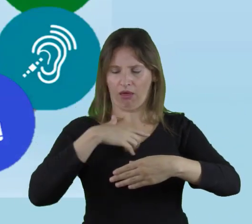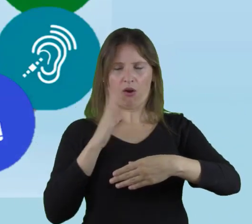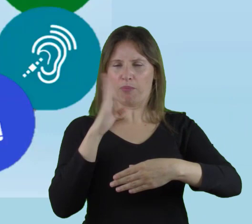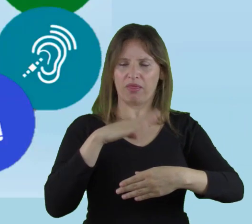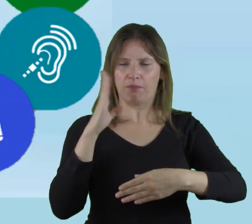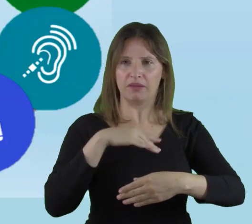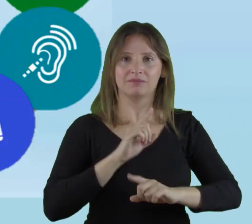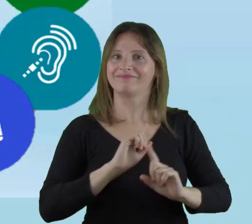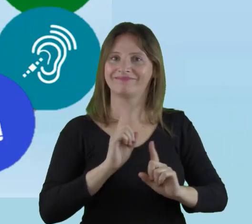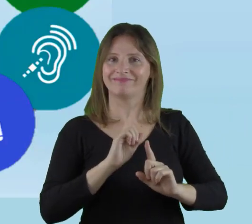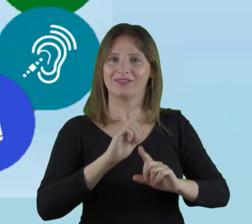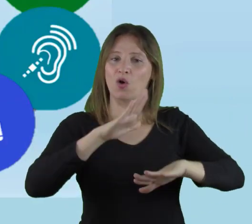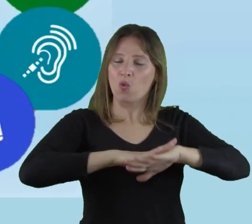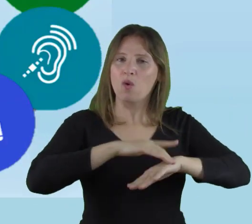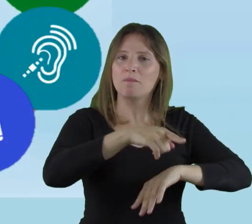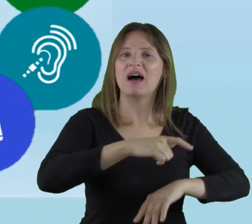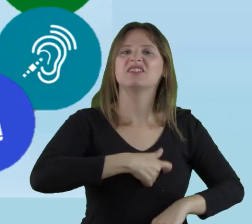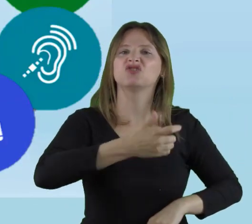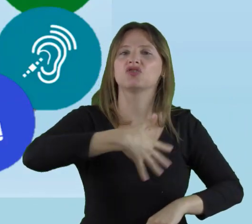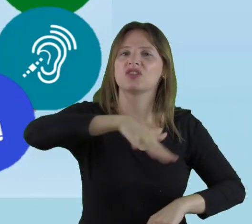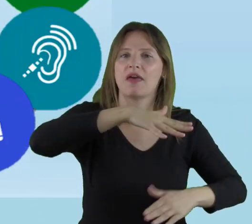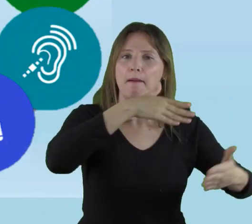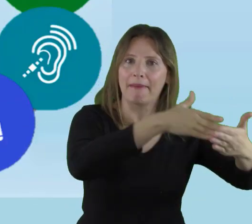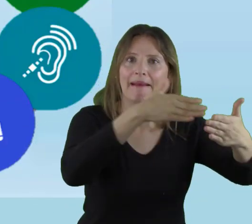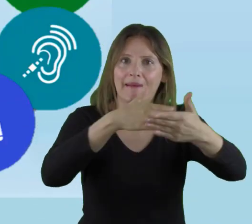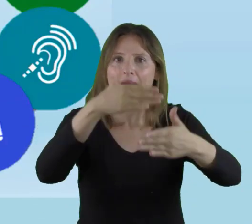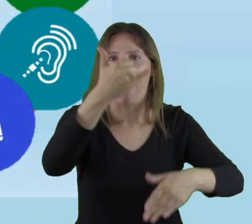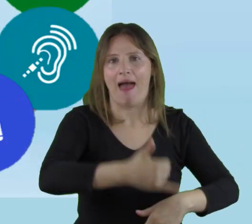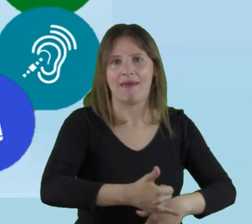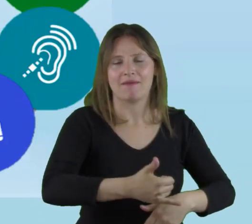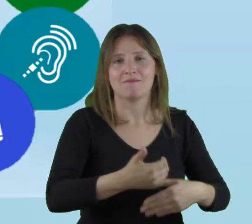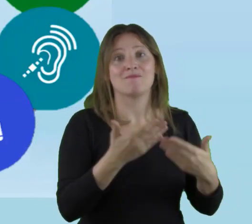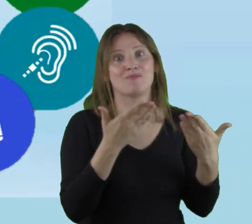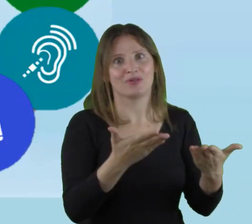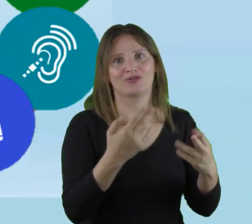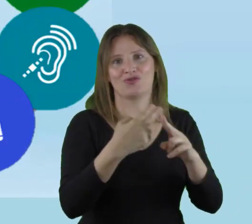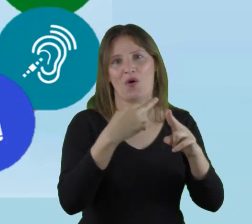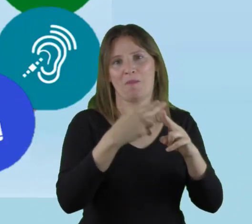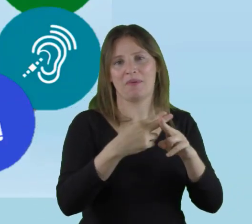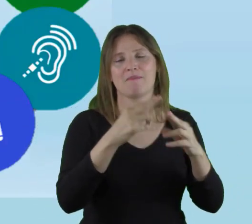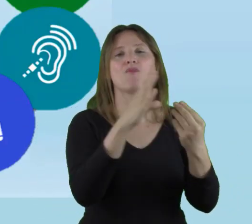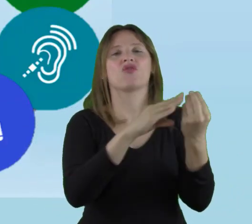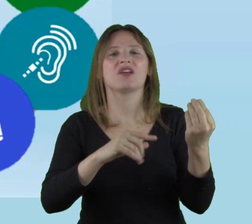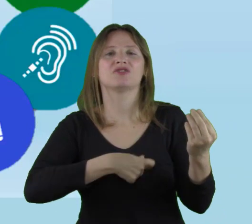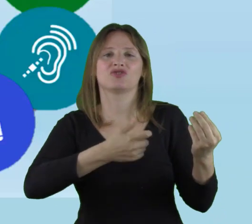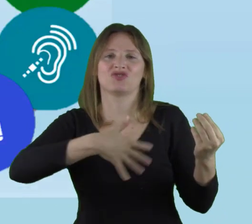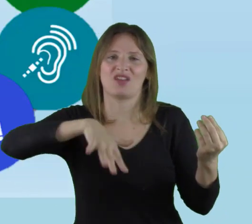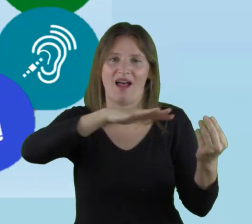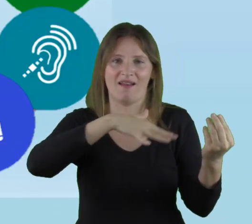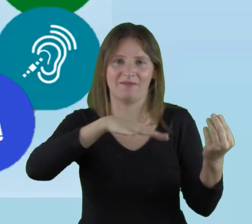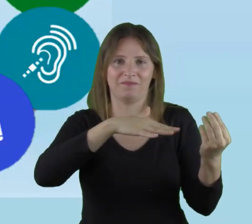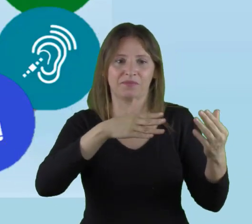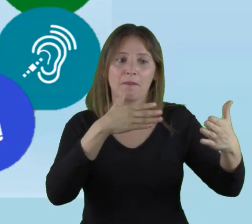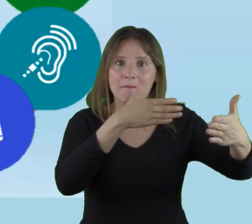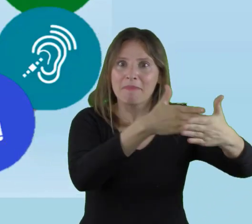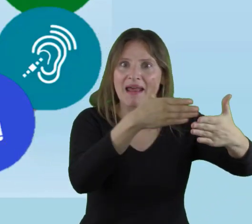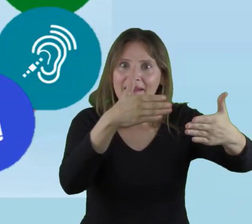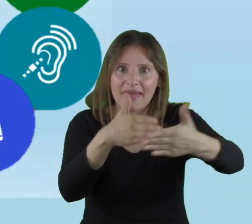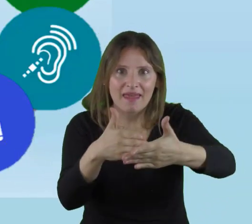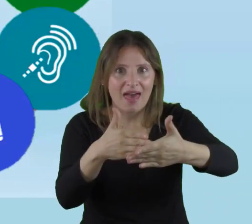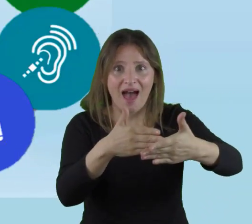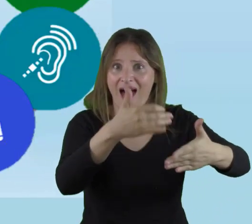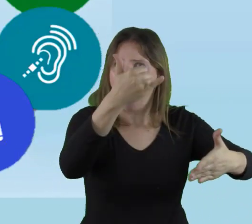barreras están en la sociedad. Por eso es que se ha llamado el modelo social. Las barreras